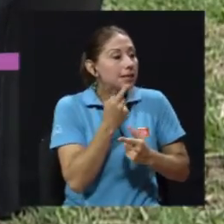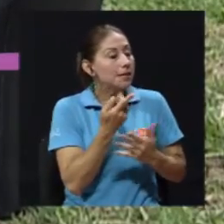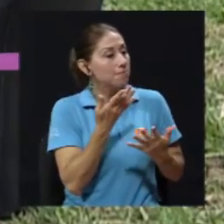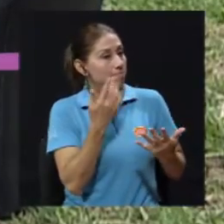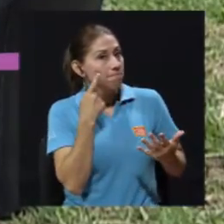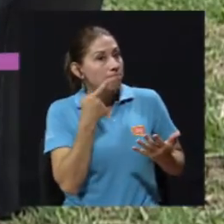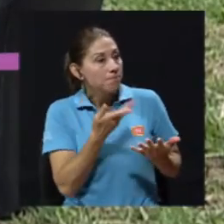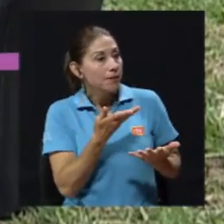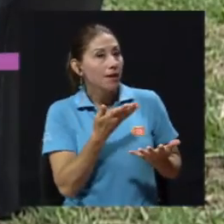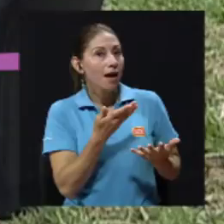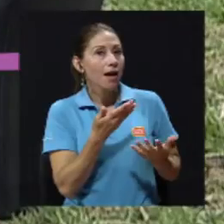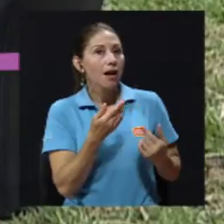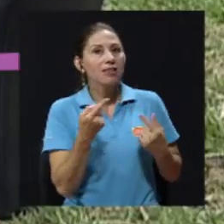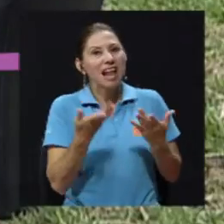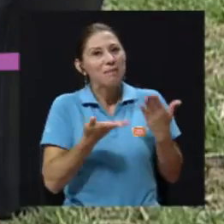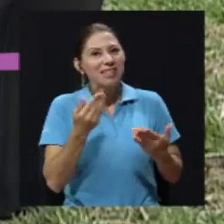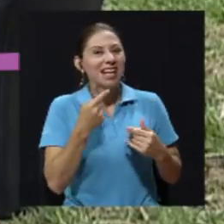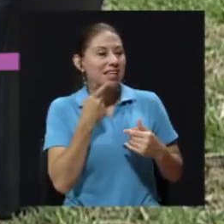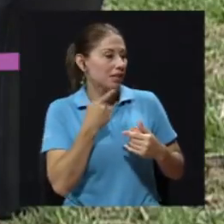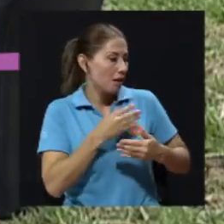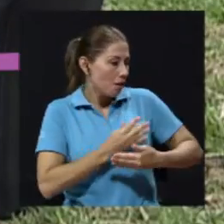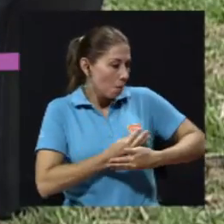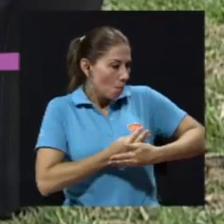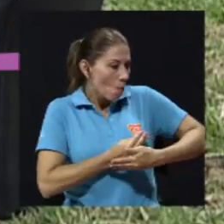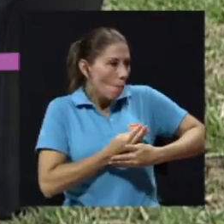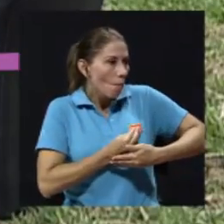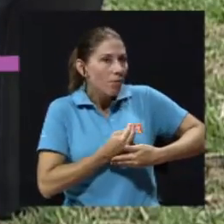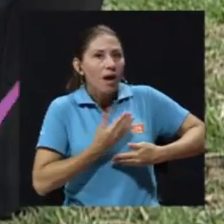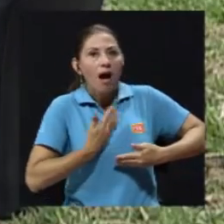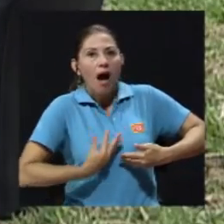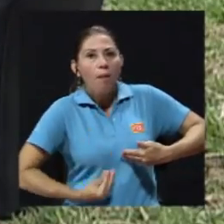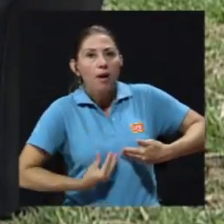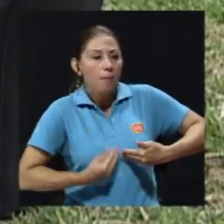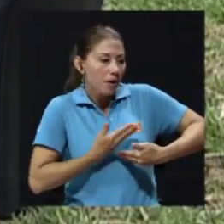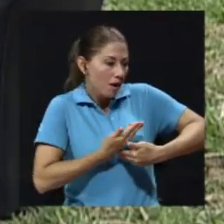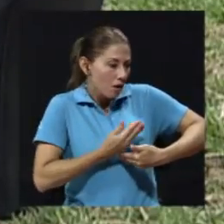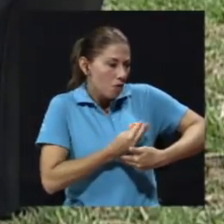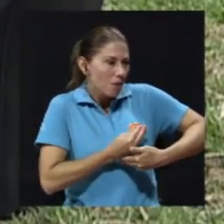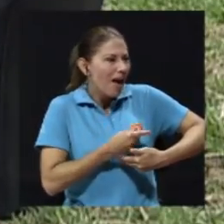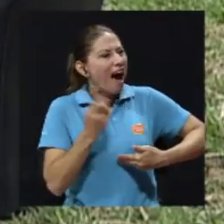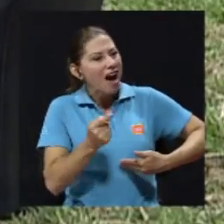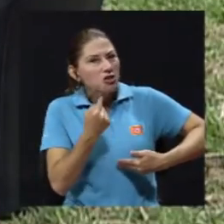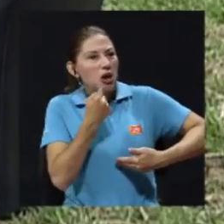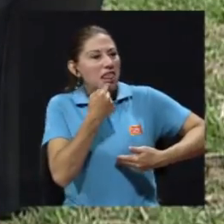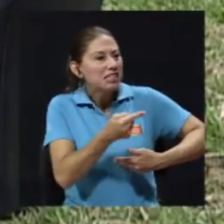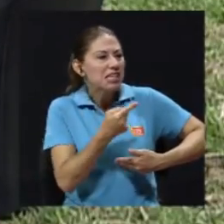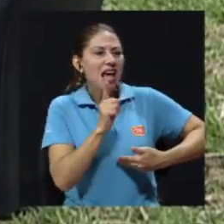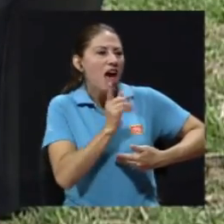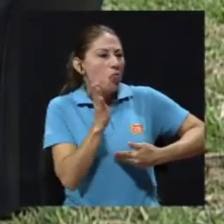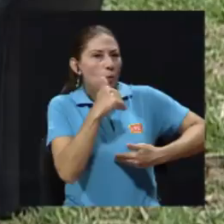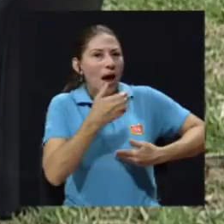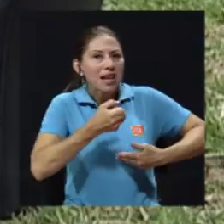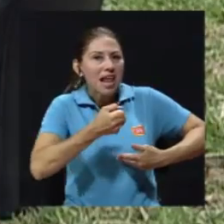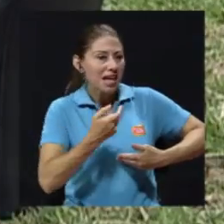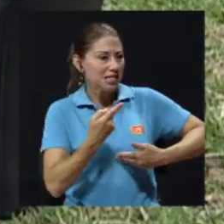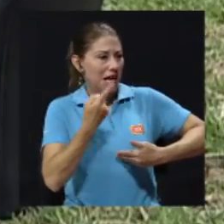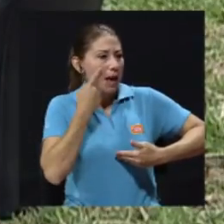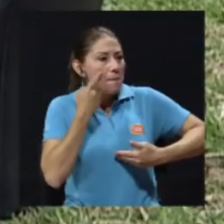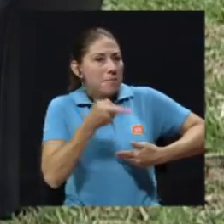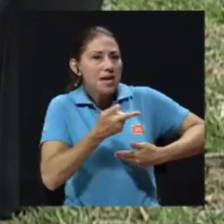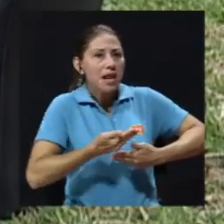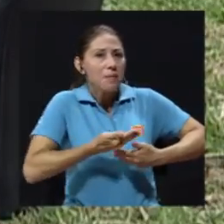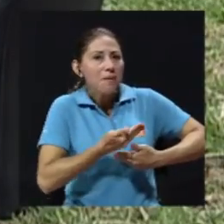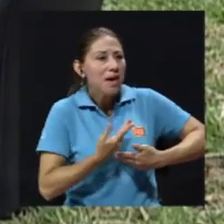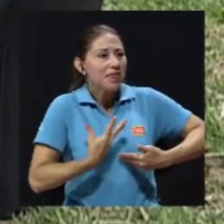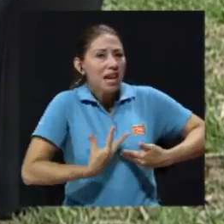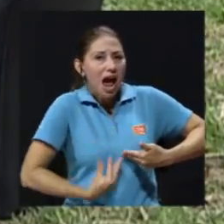te lo decía, no te está saliendo leche, esa lechilla o esa agüilla no alimenta, mire que ese chiquito queda